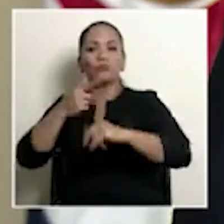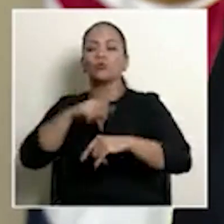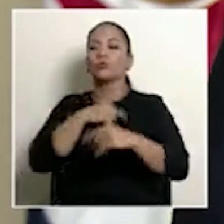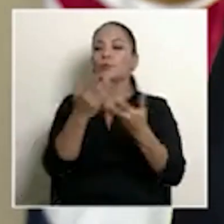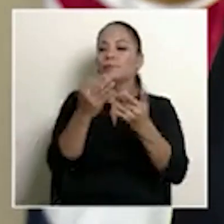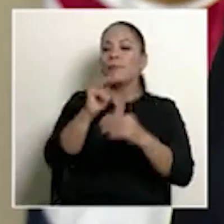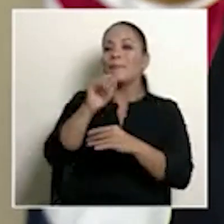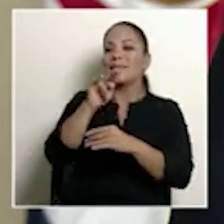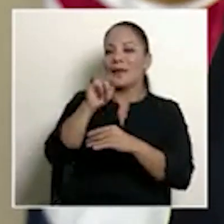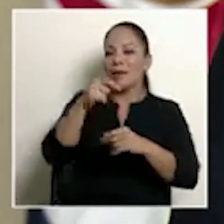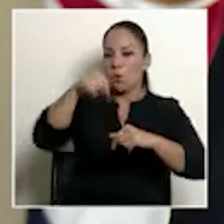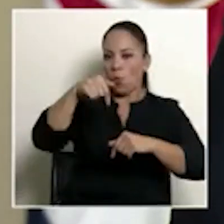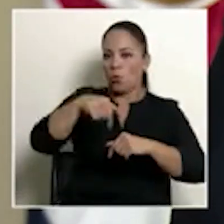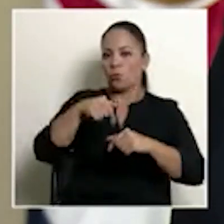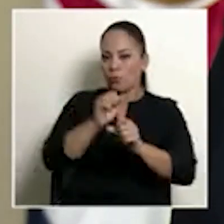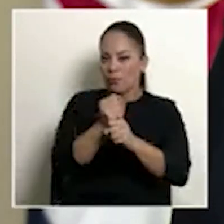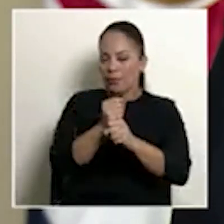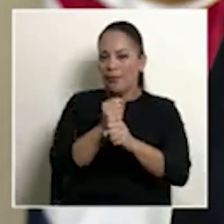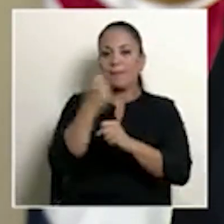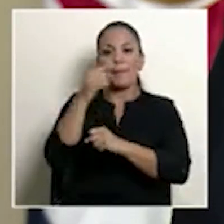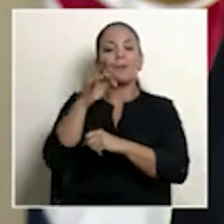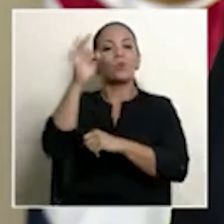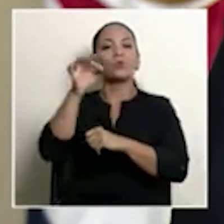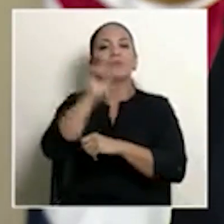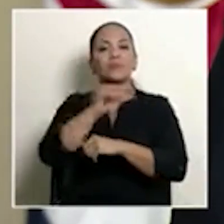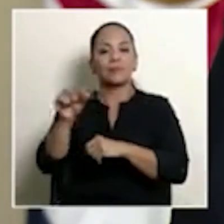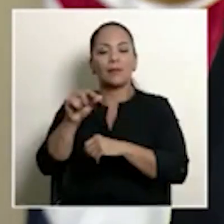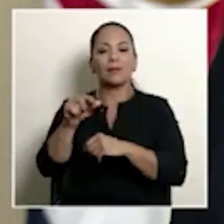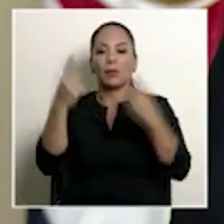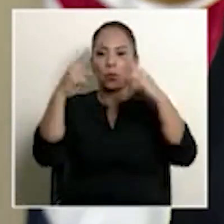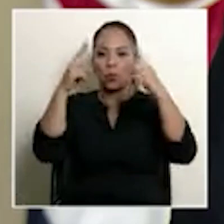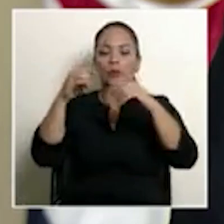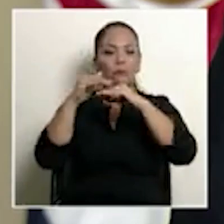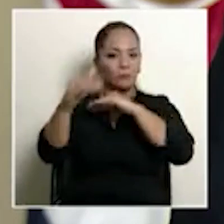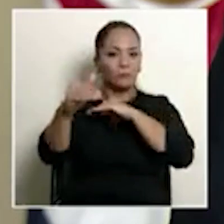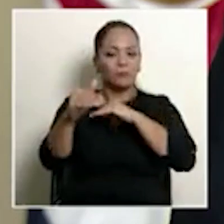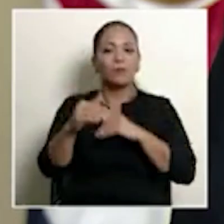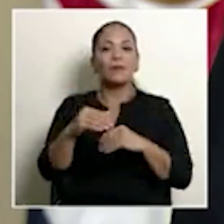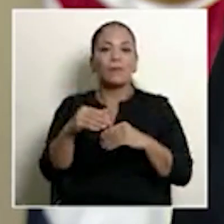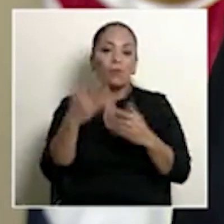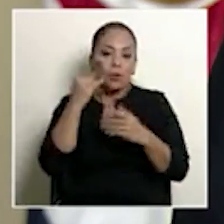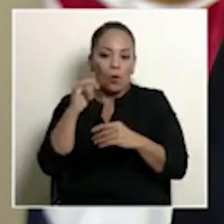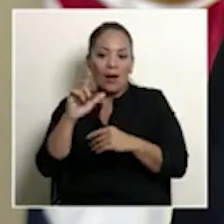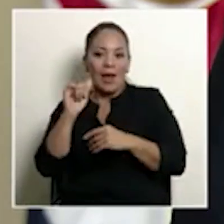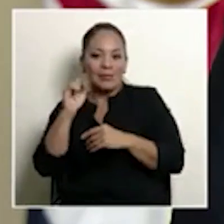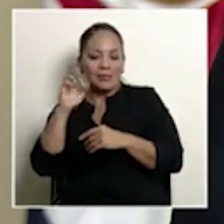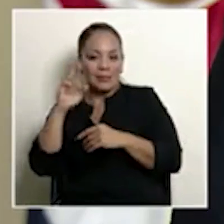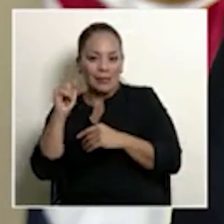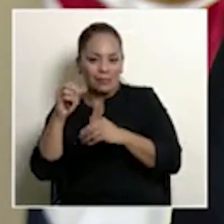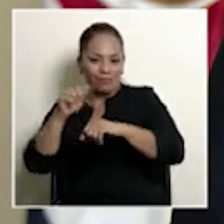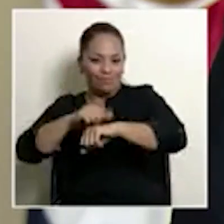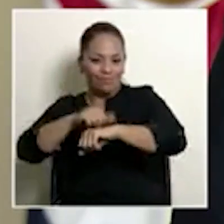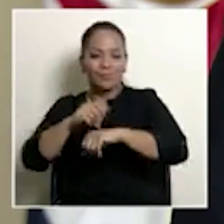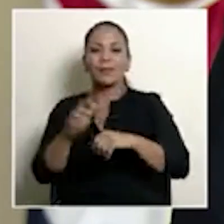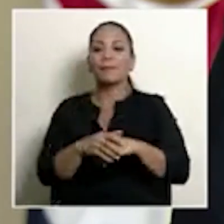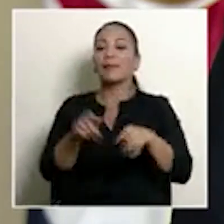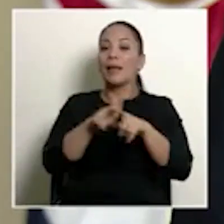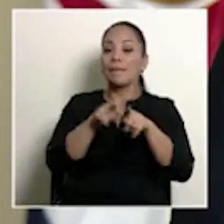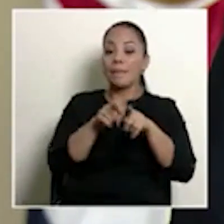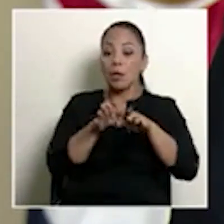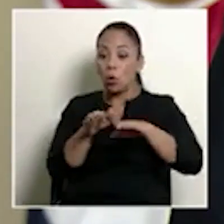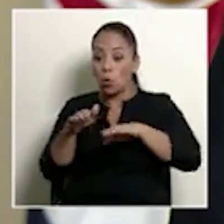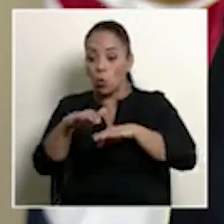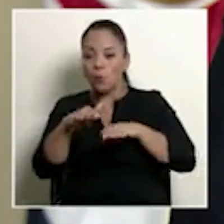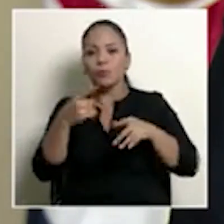a que Minade la saque el día de hoy, para la próxima semana poder sacar asfalto y asfaltar, porque está en lastre. Se están realineando las curvas para que los